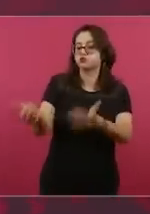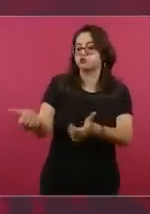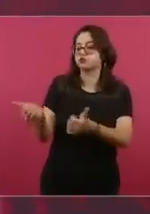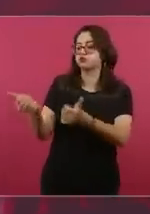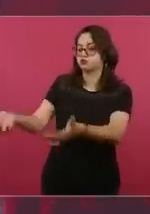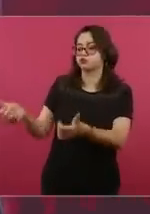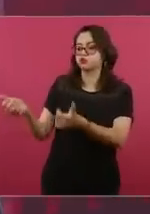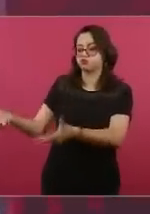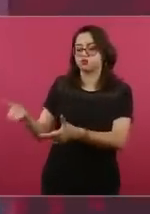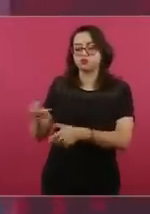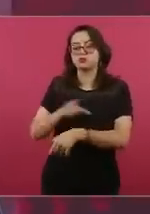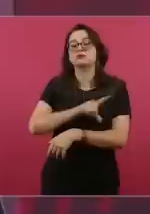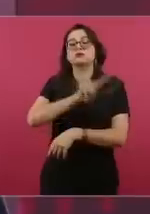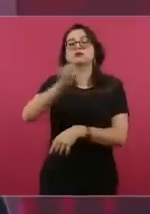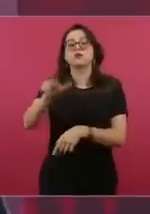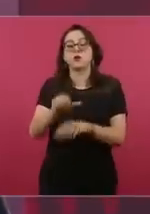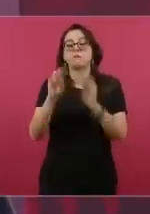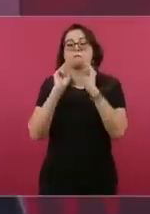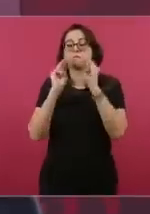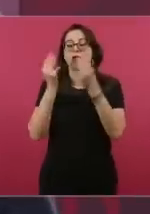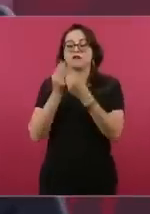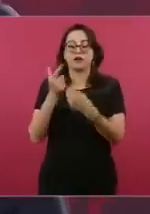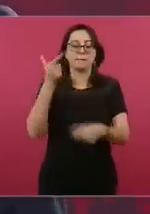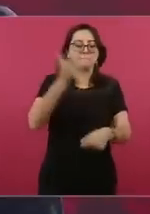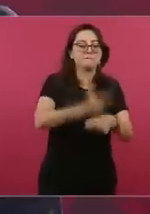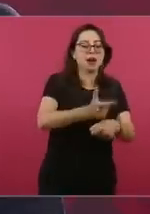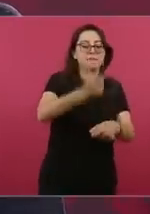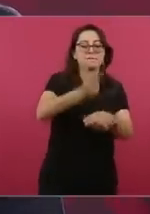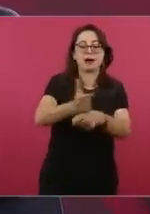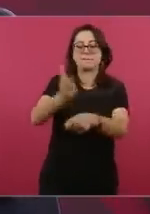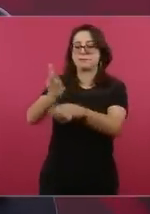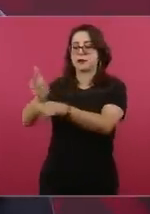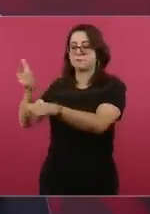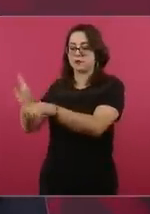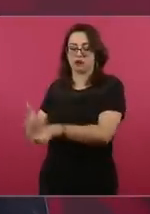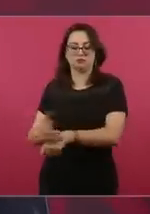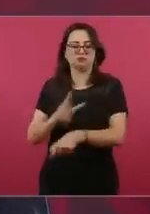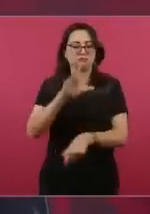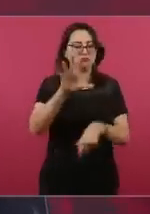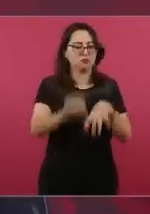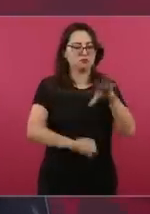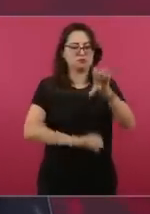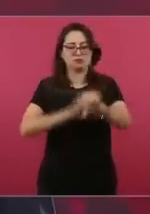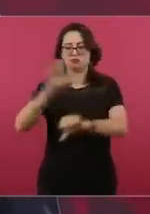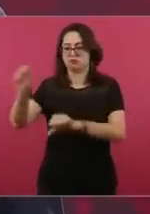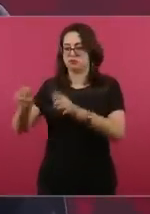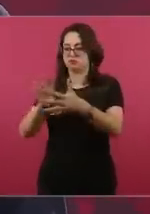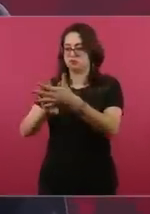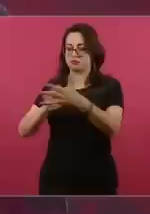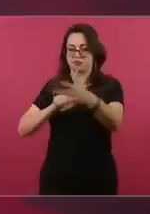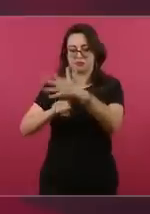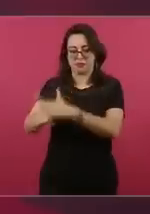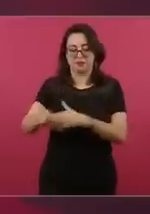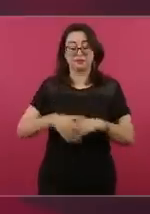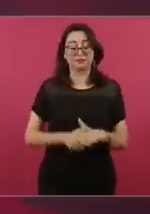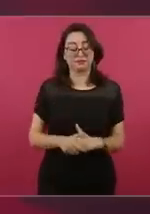detectar a estos grupos y actuar en contra de ellos. Imagínense,